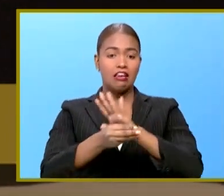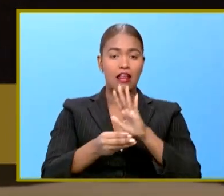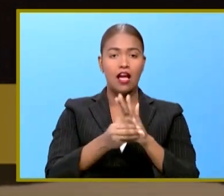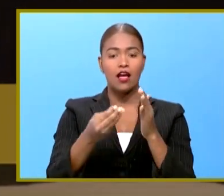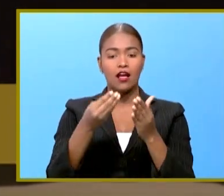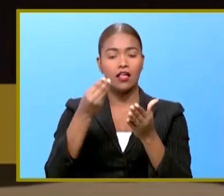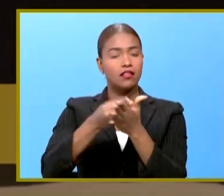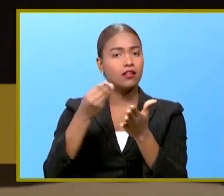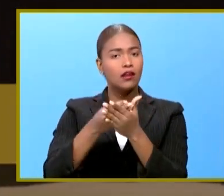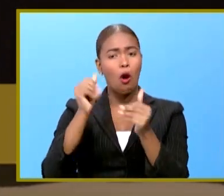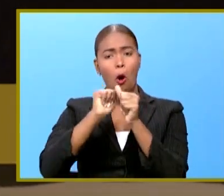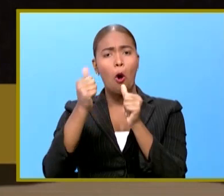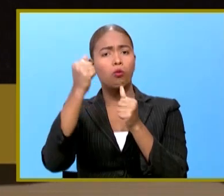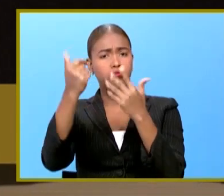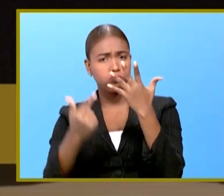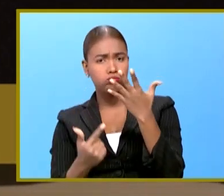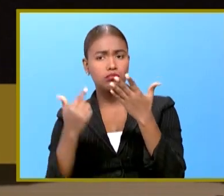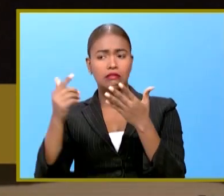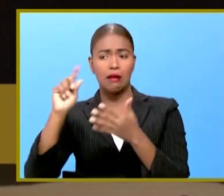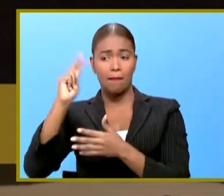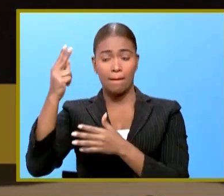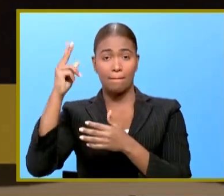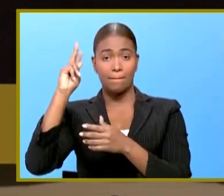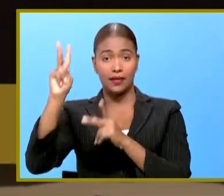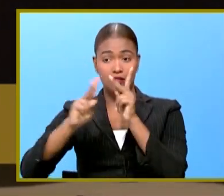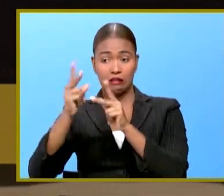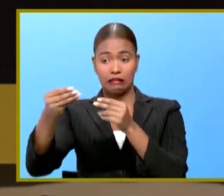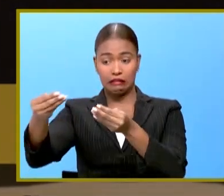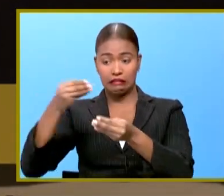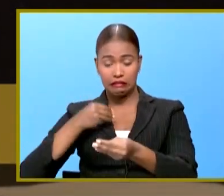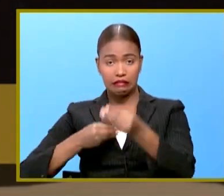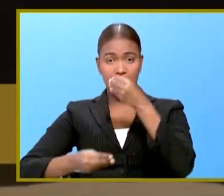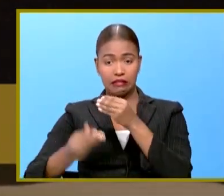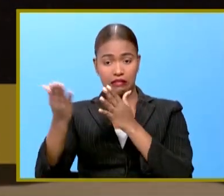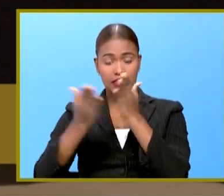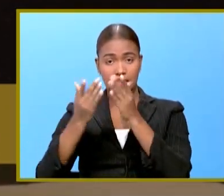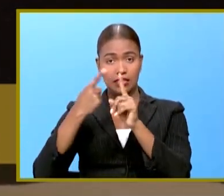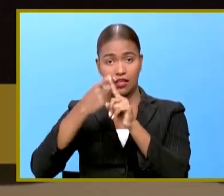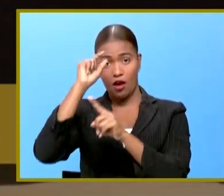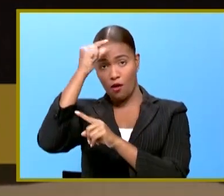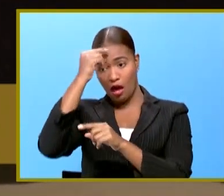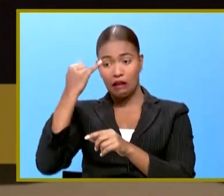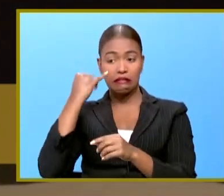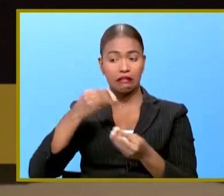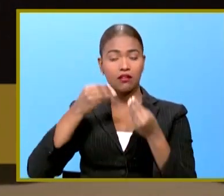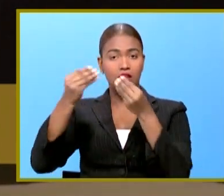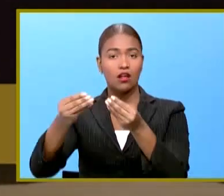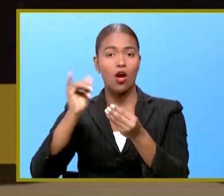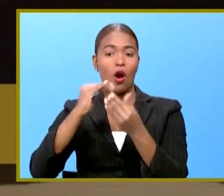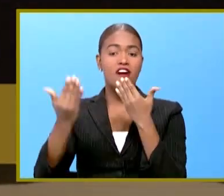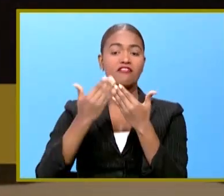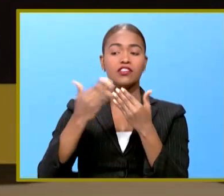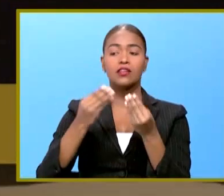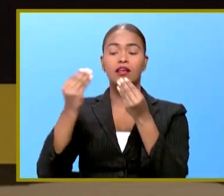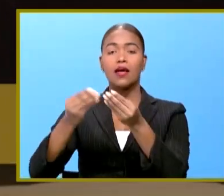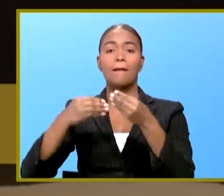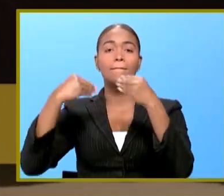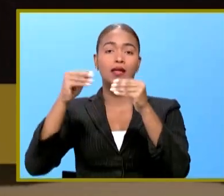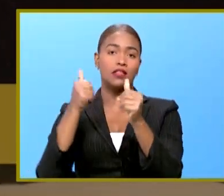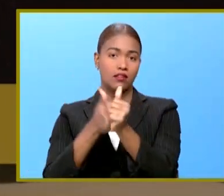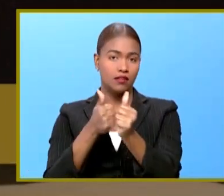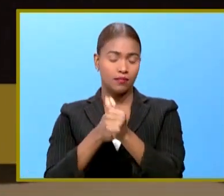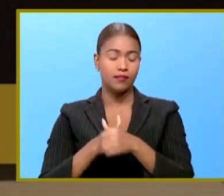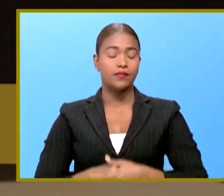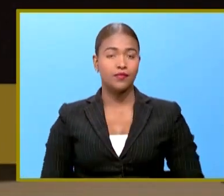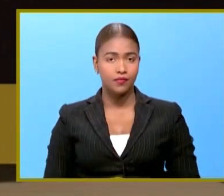por facilitar a terceros la adquisición de bienes y servicios del Estado o facilitar a estos la venta de los mismos.